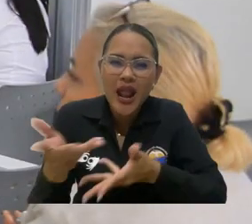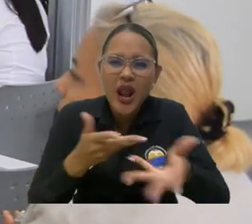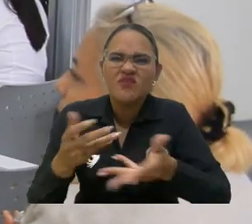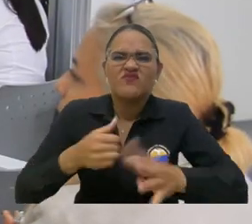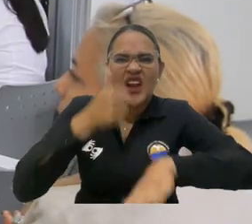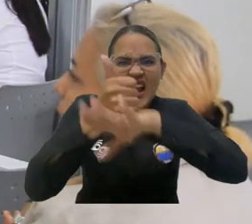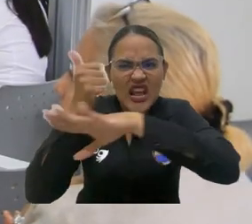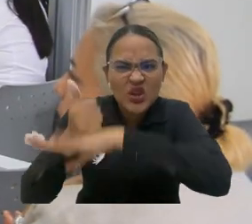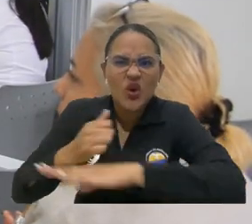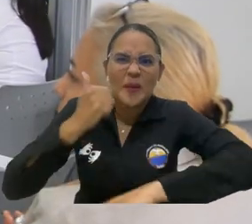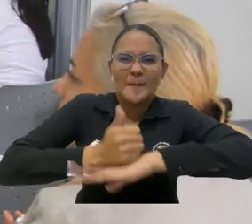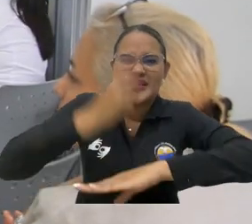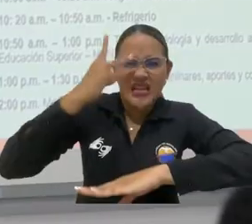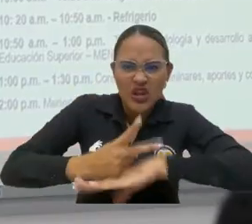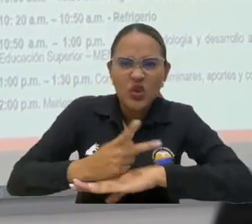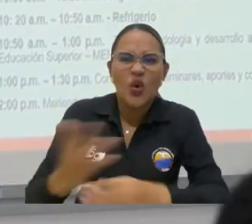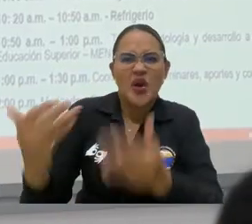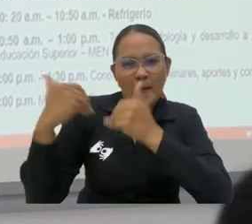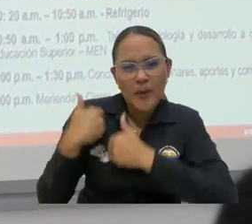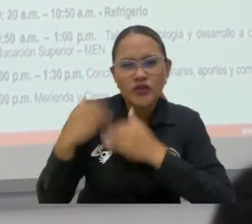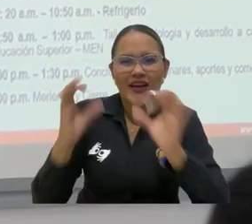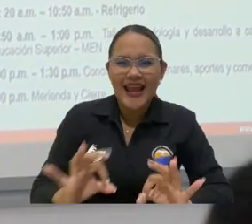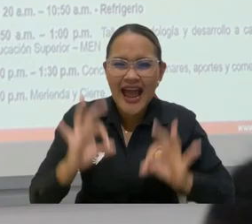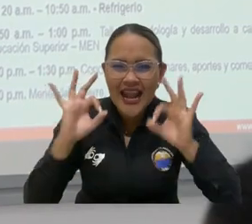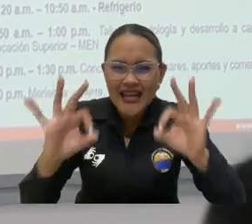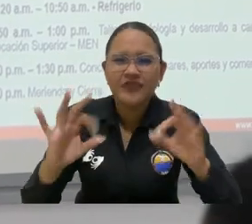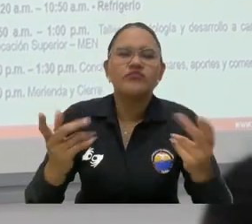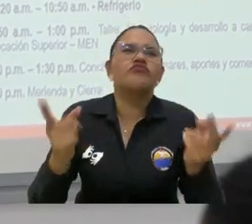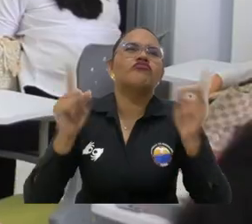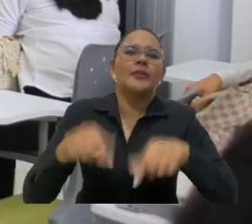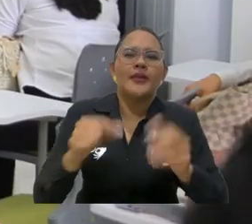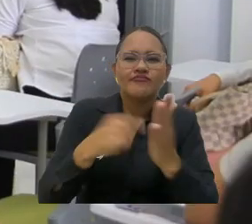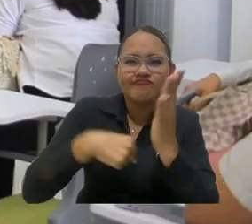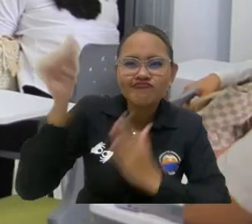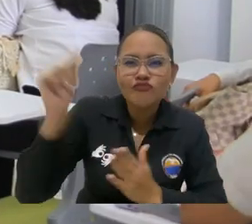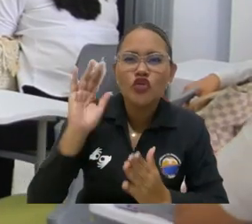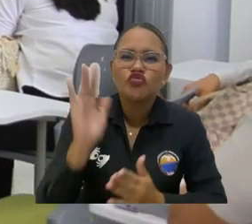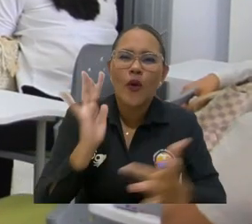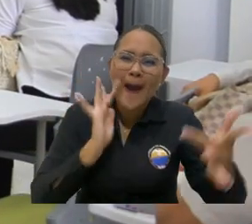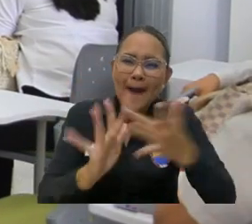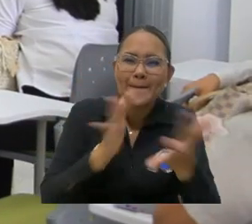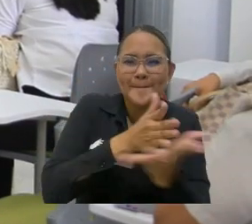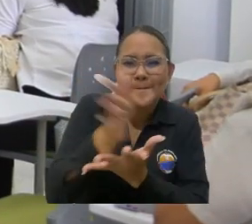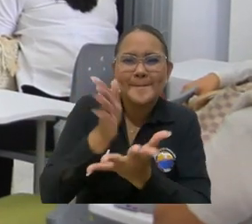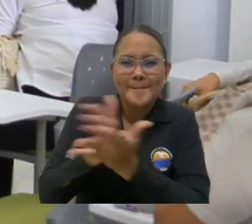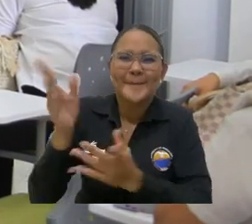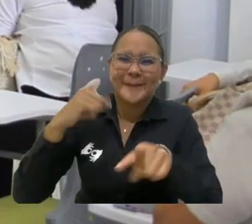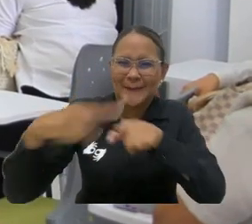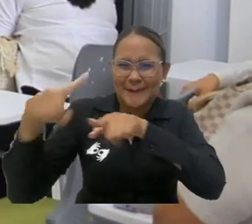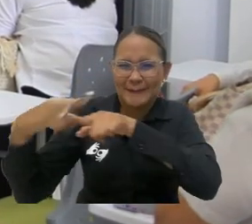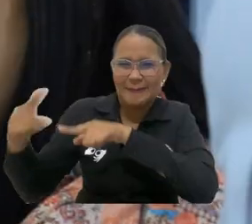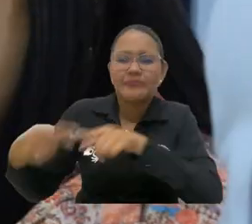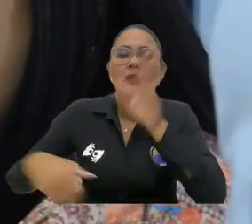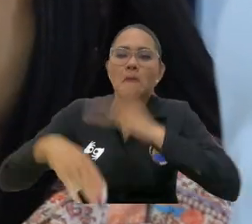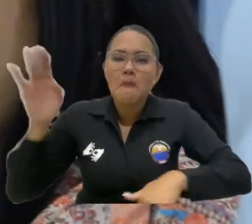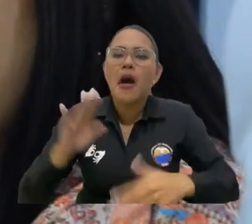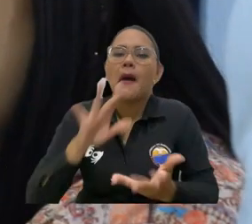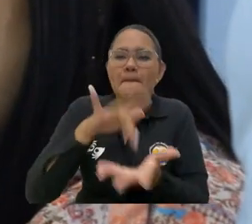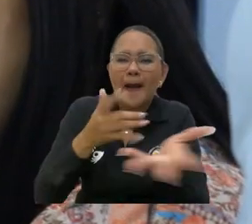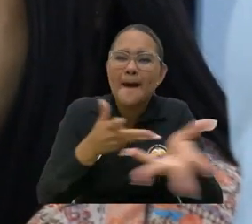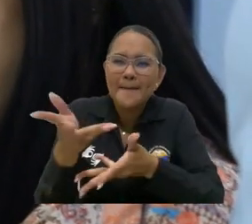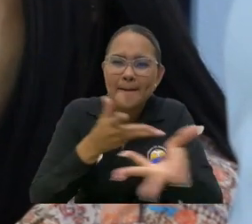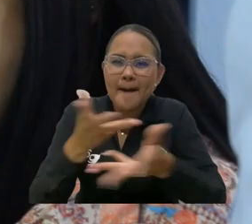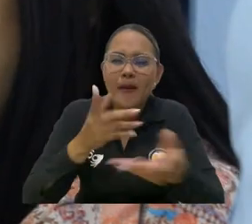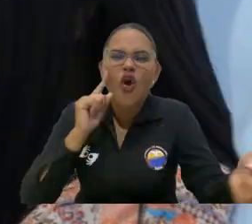discusión y reflexión convocó a rectores, vicerectores, responsables de calidad y trámite de registro calificado de programas, entre otros